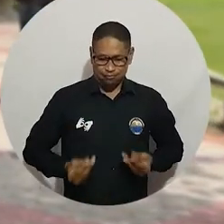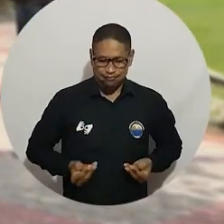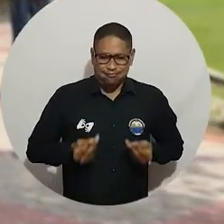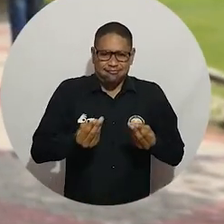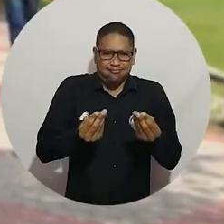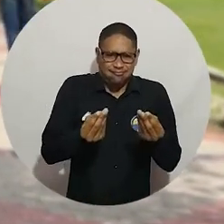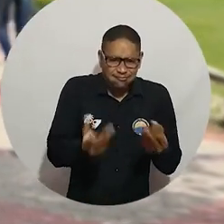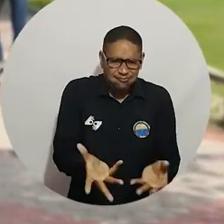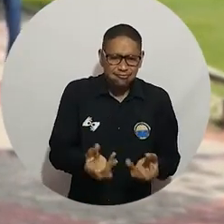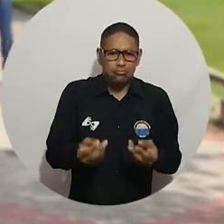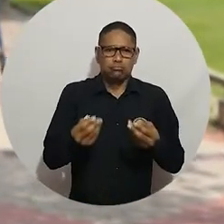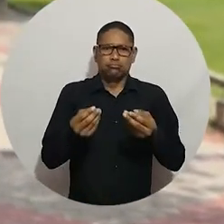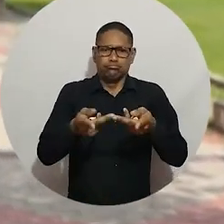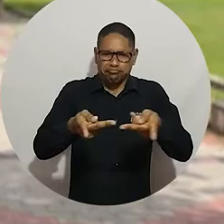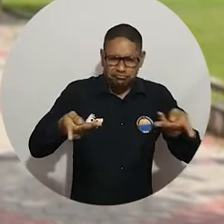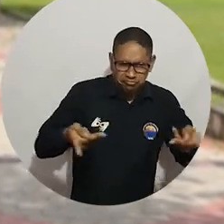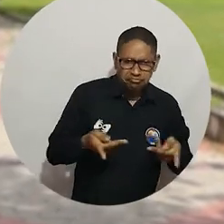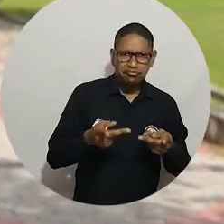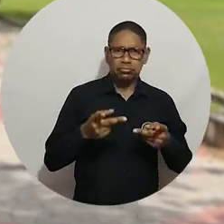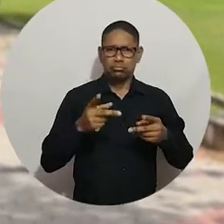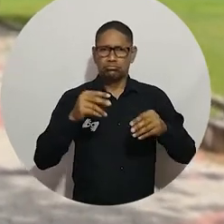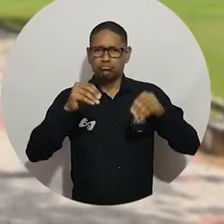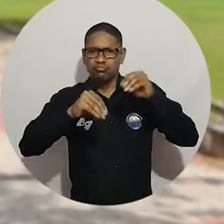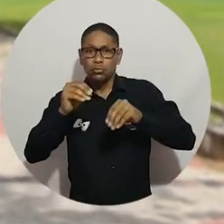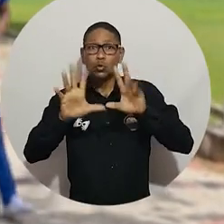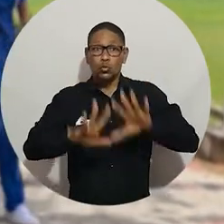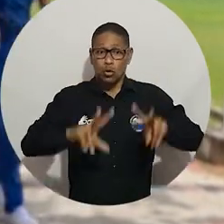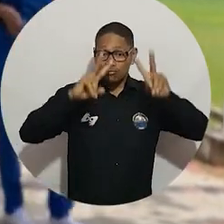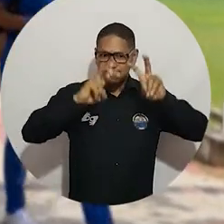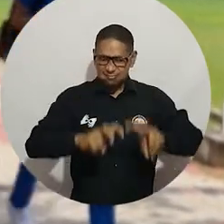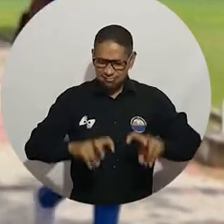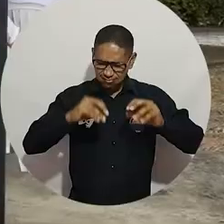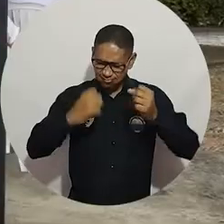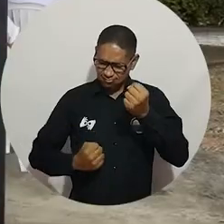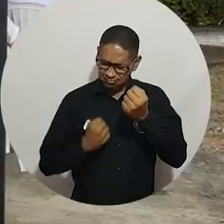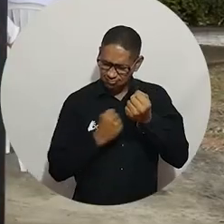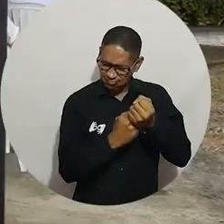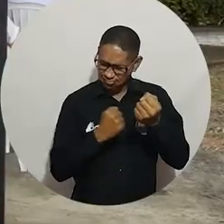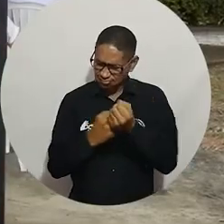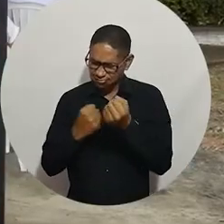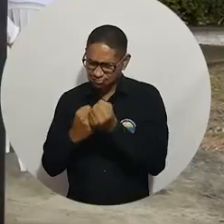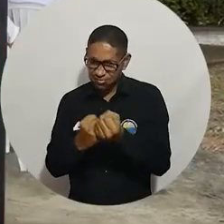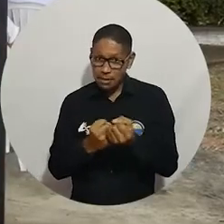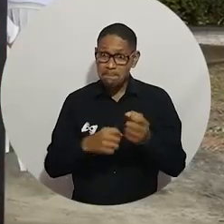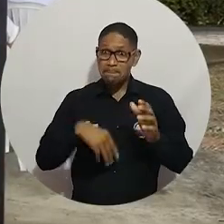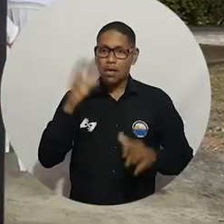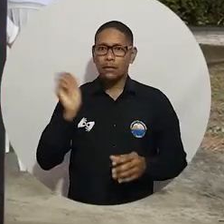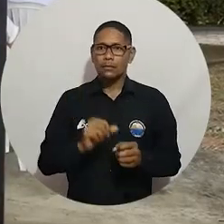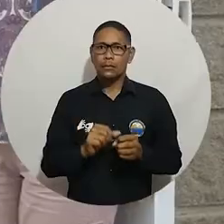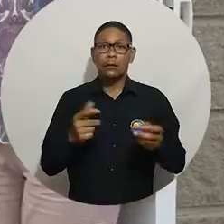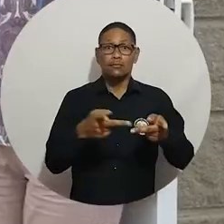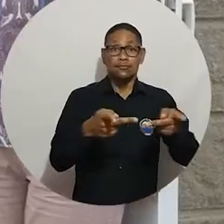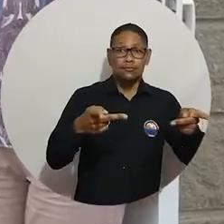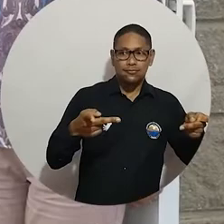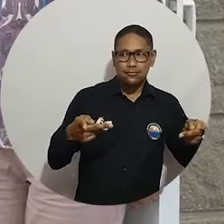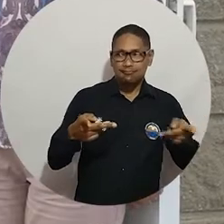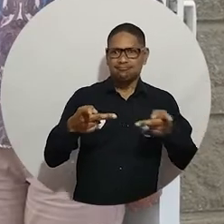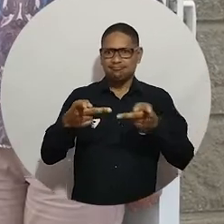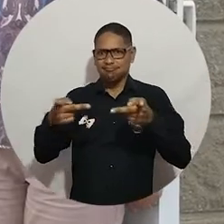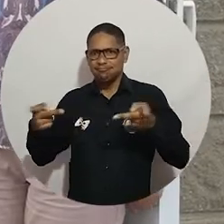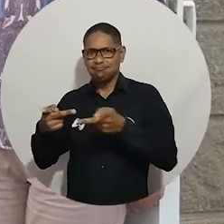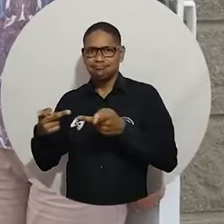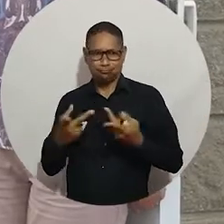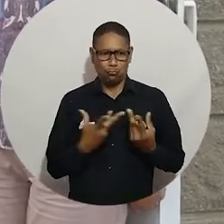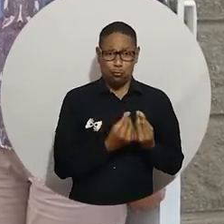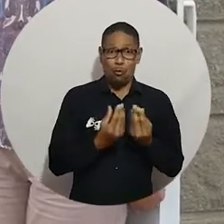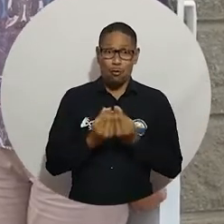HIPAT, hacen parte de las obras presentadas a la comunidad universitaria. La Universidad Magdalena sigue apostándole a la investigación,